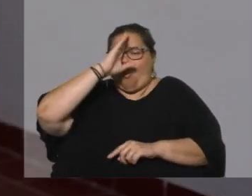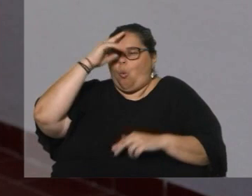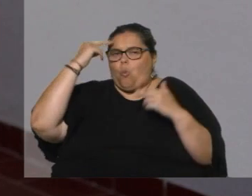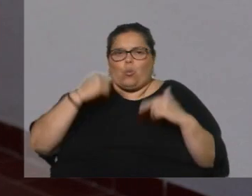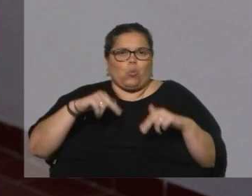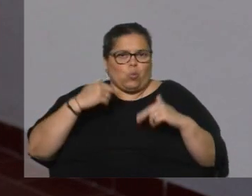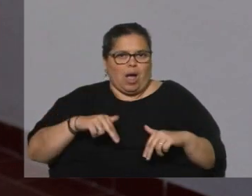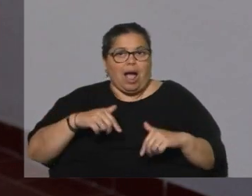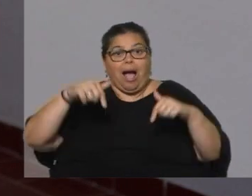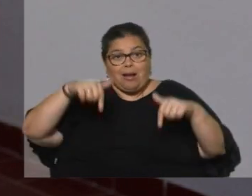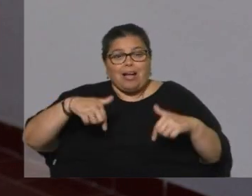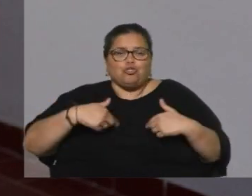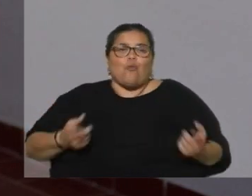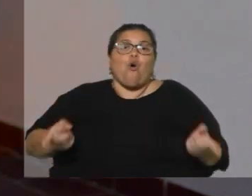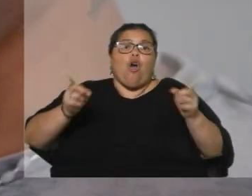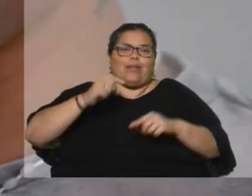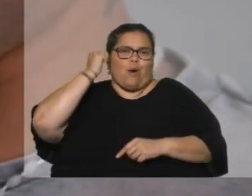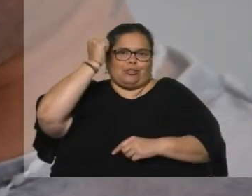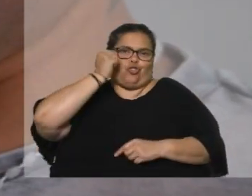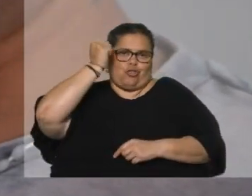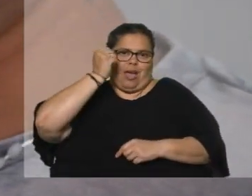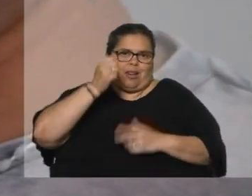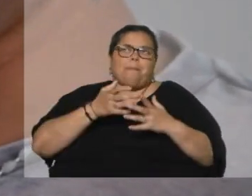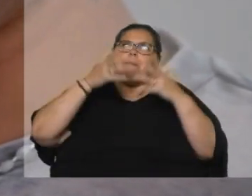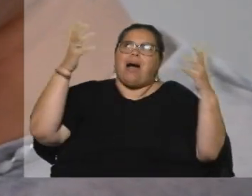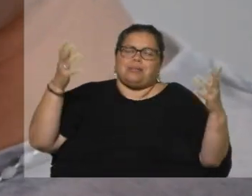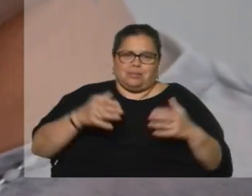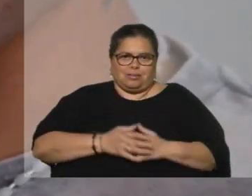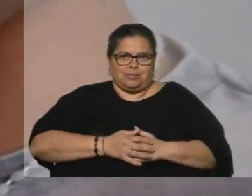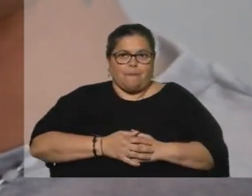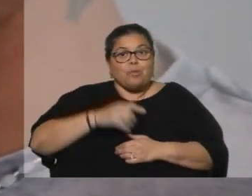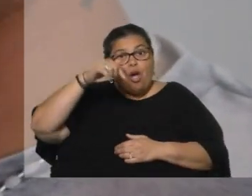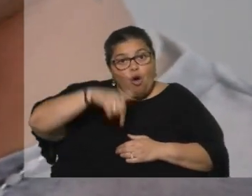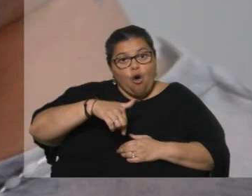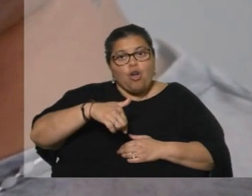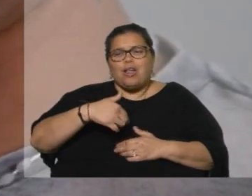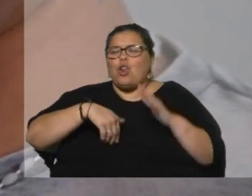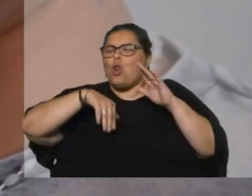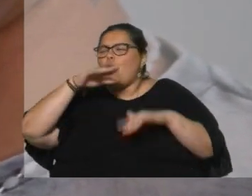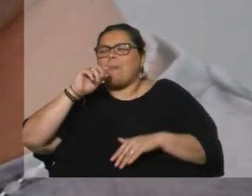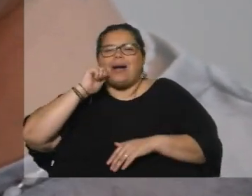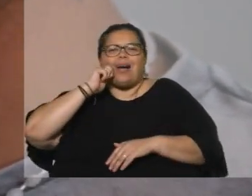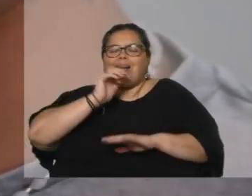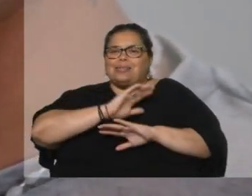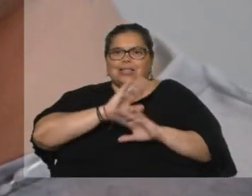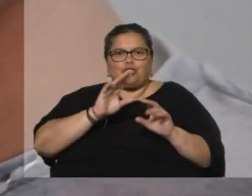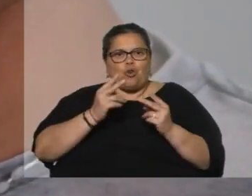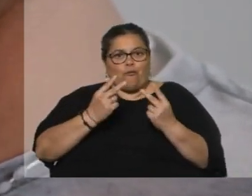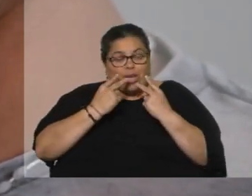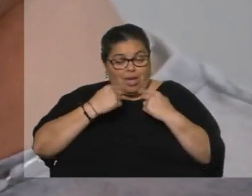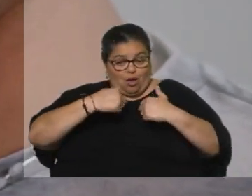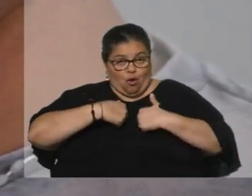acá, estoy volviendo a soñar y en grande. Hoy, el fruto más precioso que veo en mí